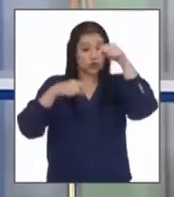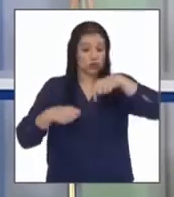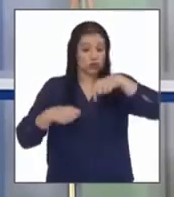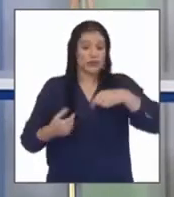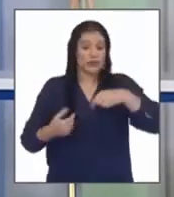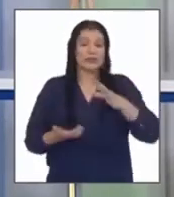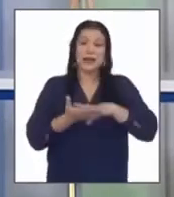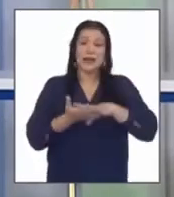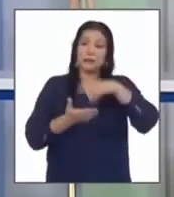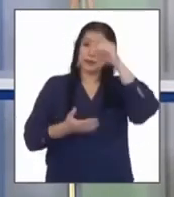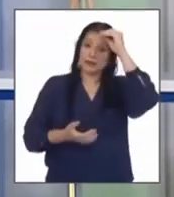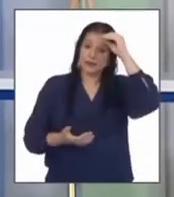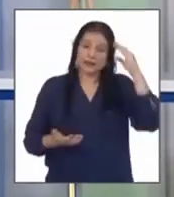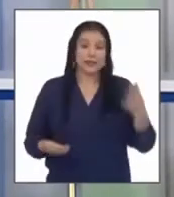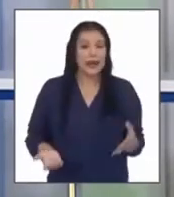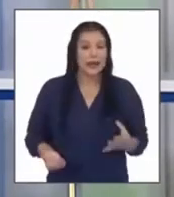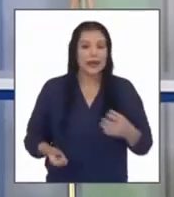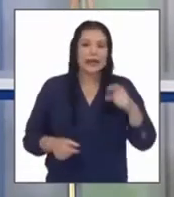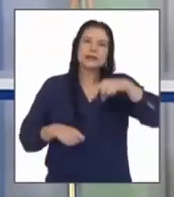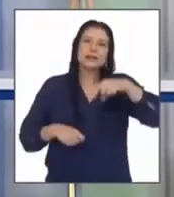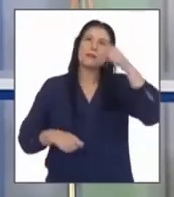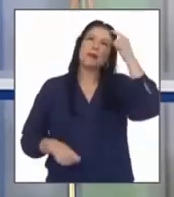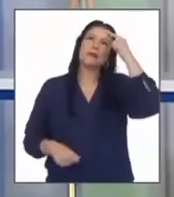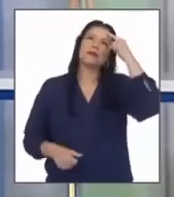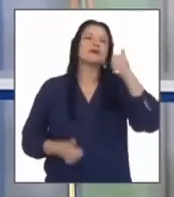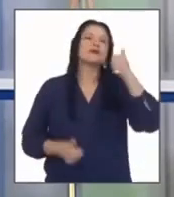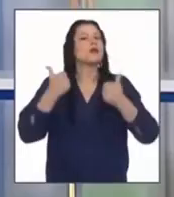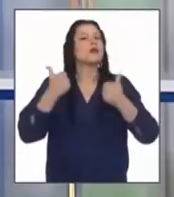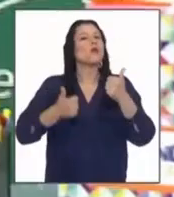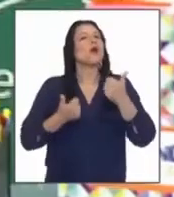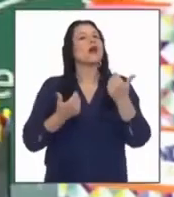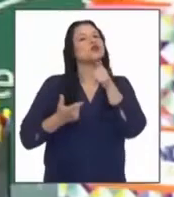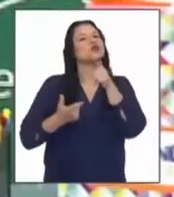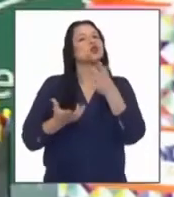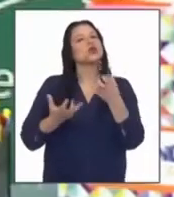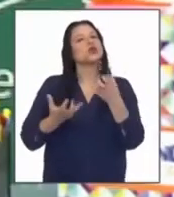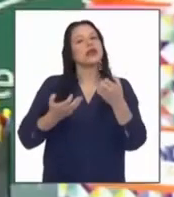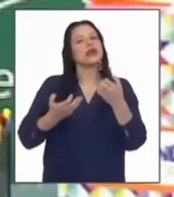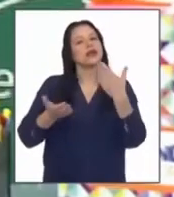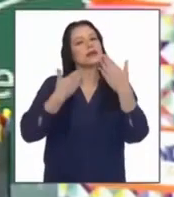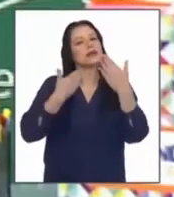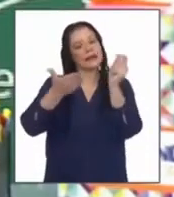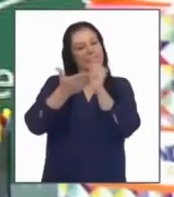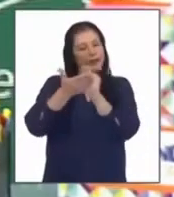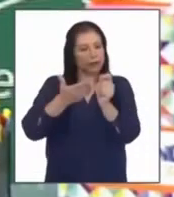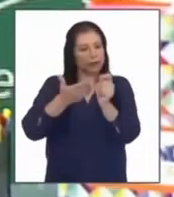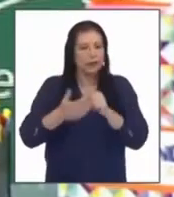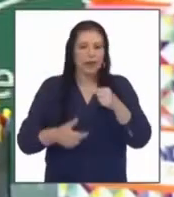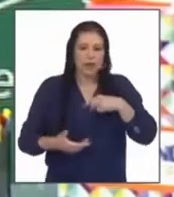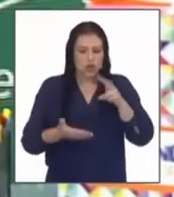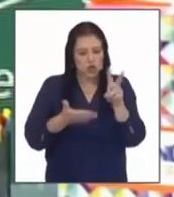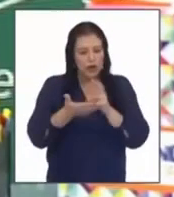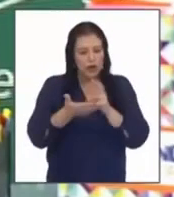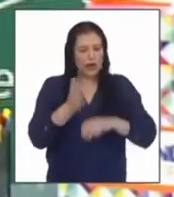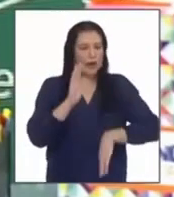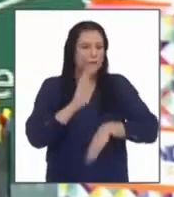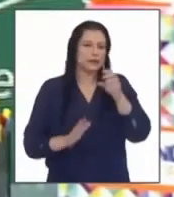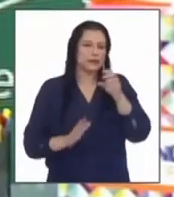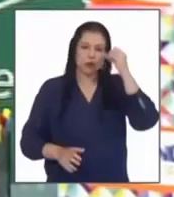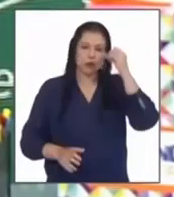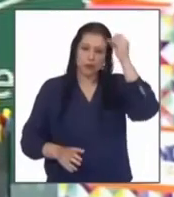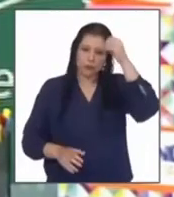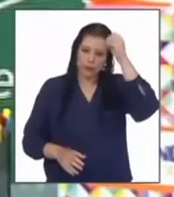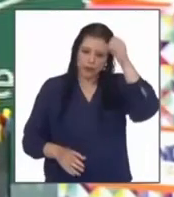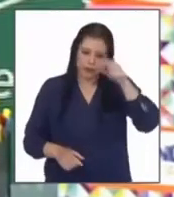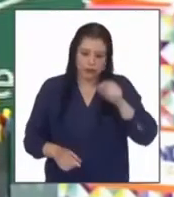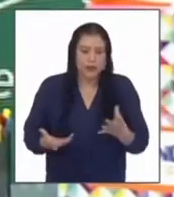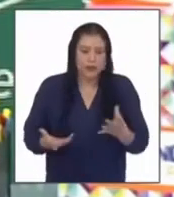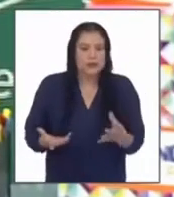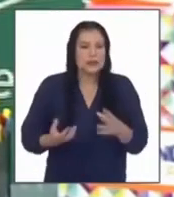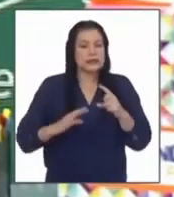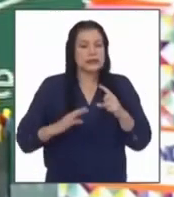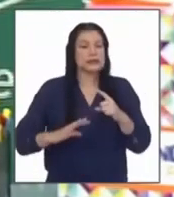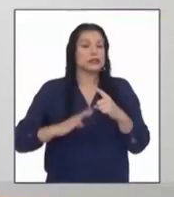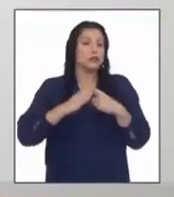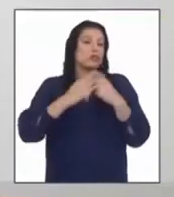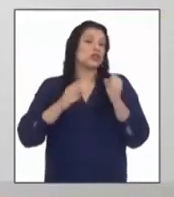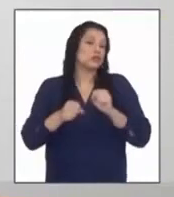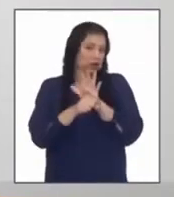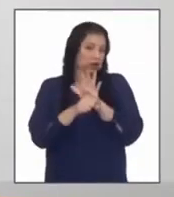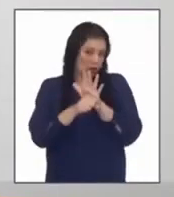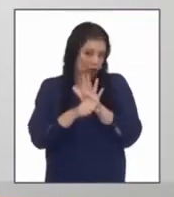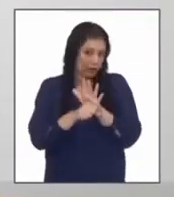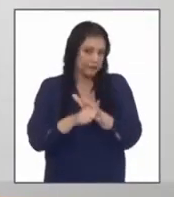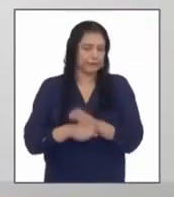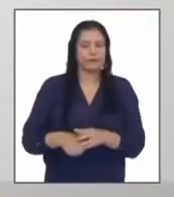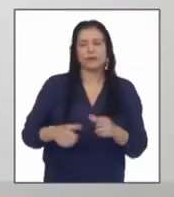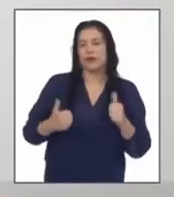esta experiencia y debemos pensar sobre qué vamos a escribir yo leeré más sobre opiniones de especialistas sobre la salida a esta situación tan difícil